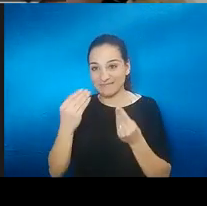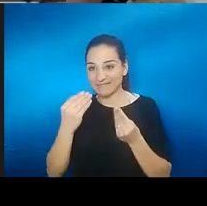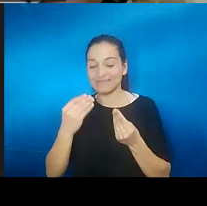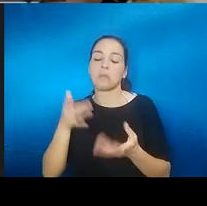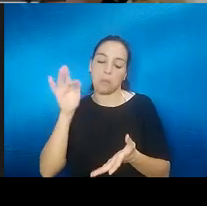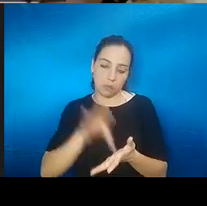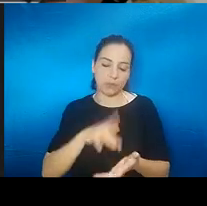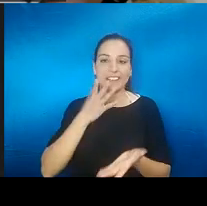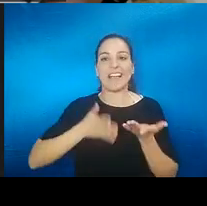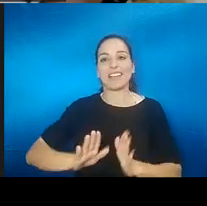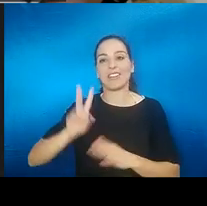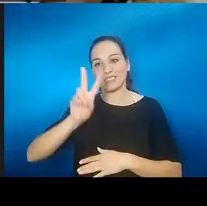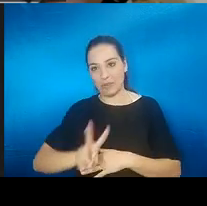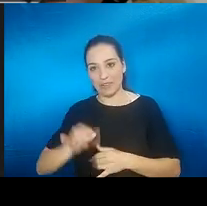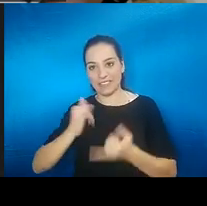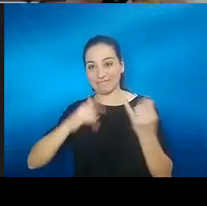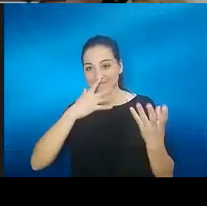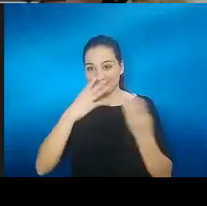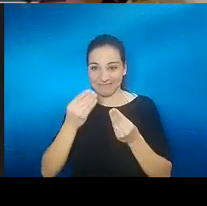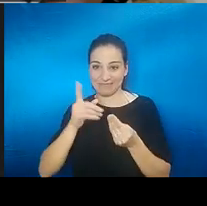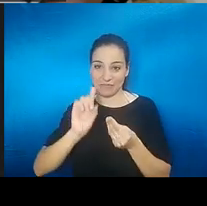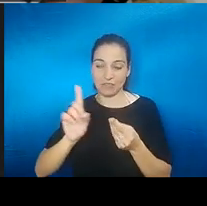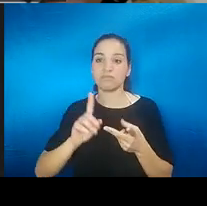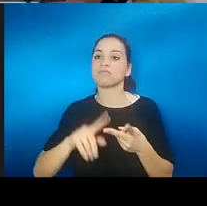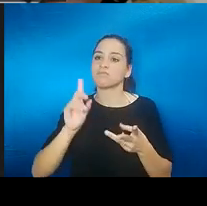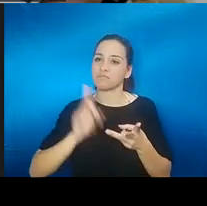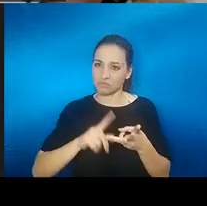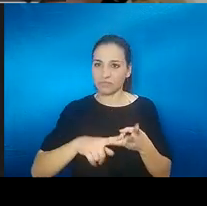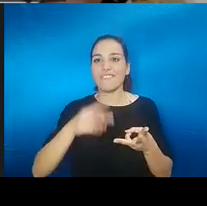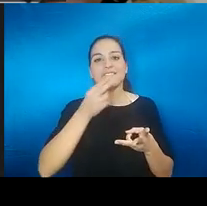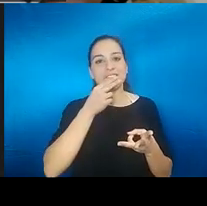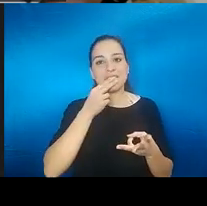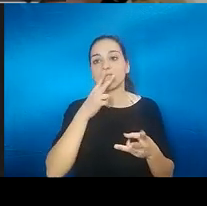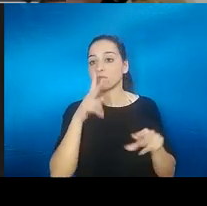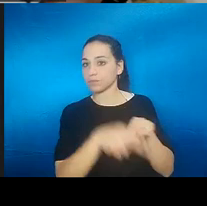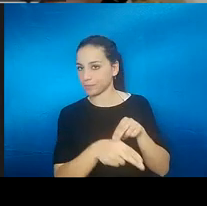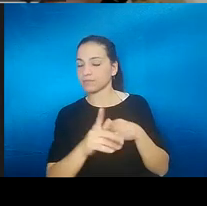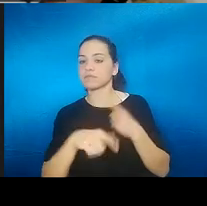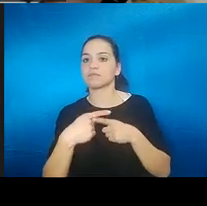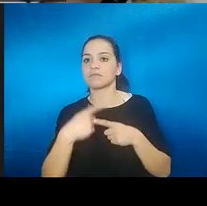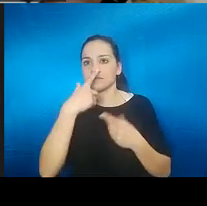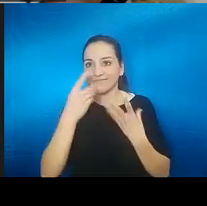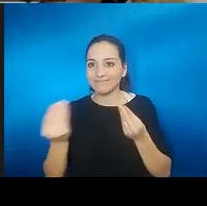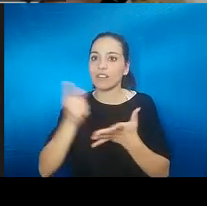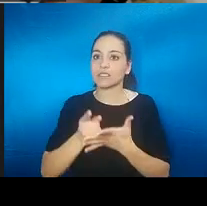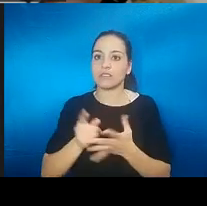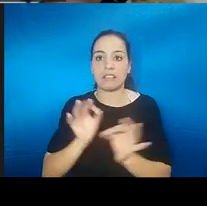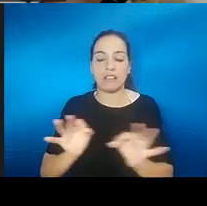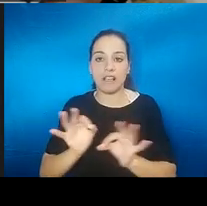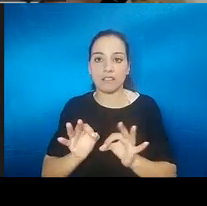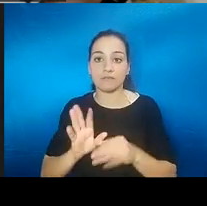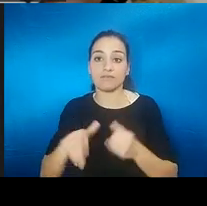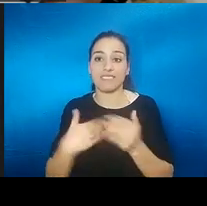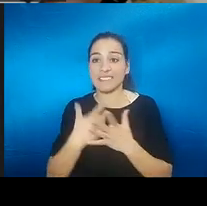que es que era fumadora dejé de fumar y tampoco lo recuperé entonces bueno pues no no he llegado a